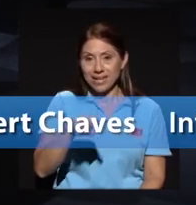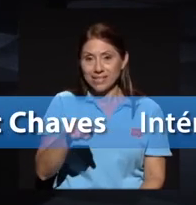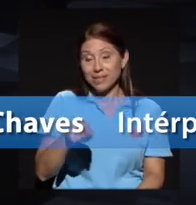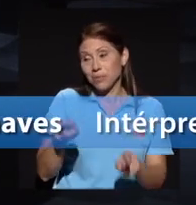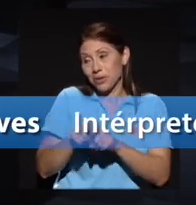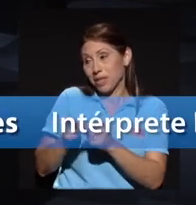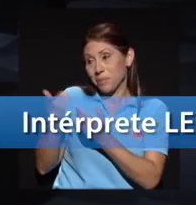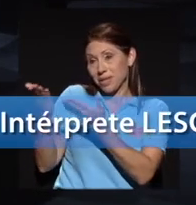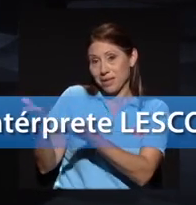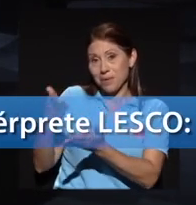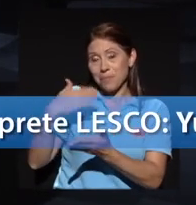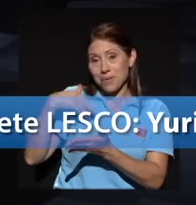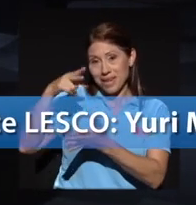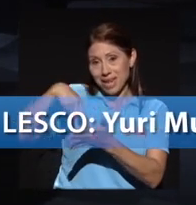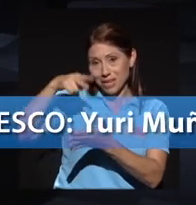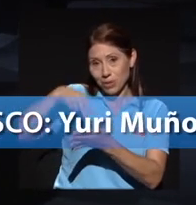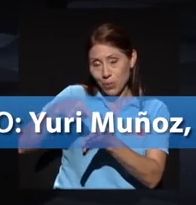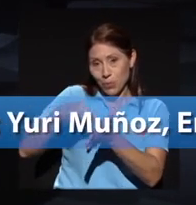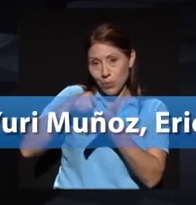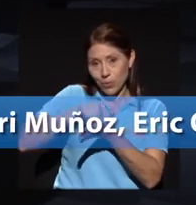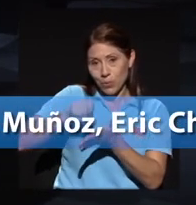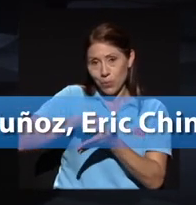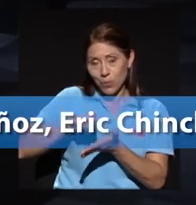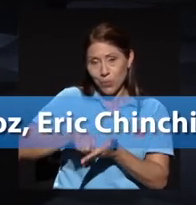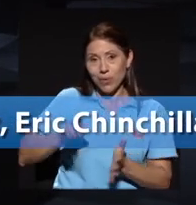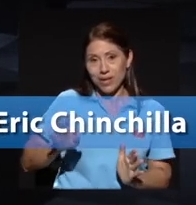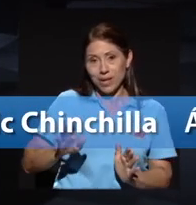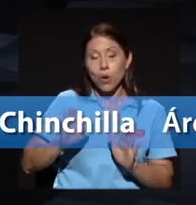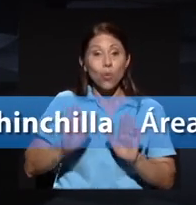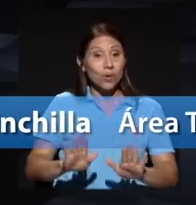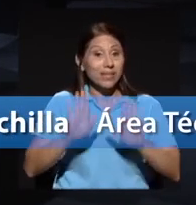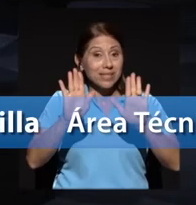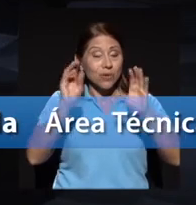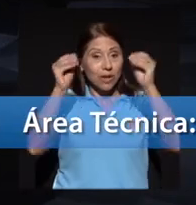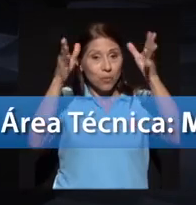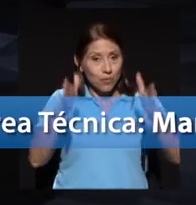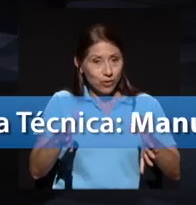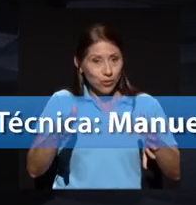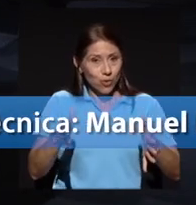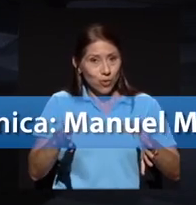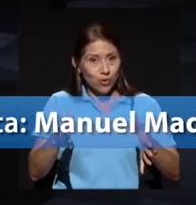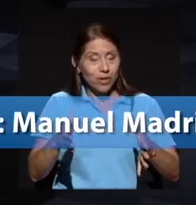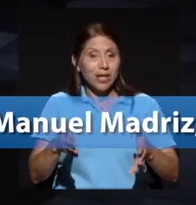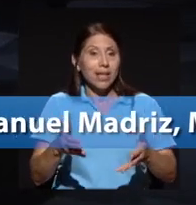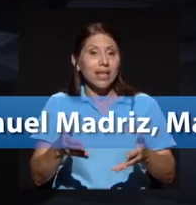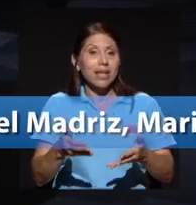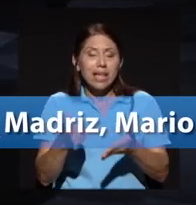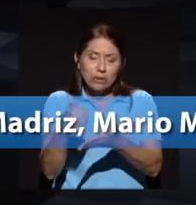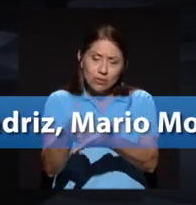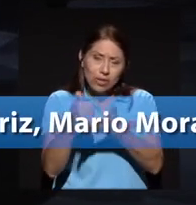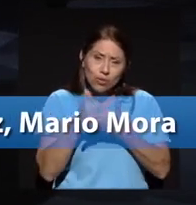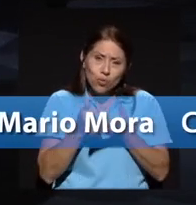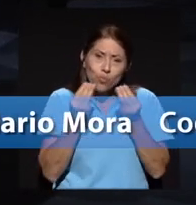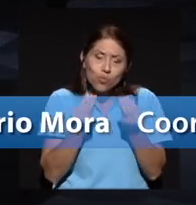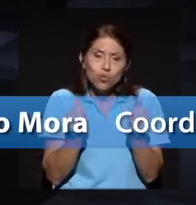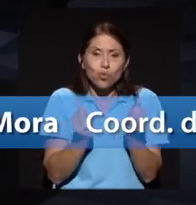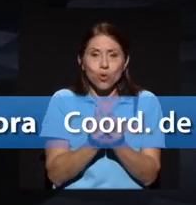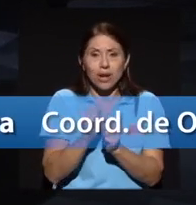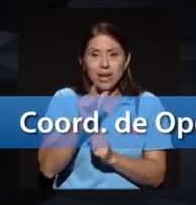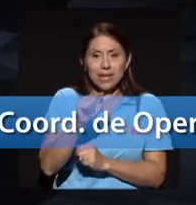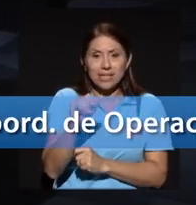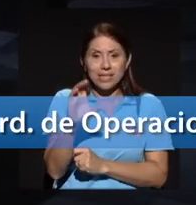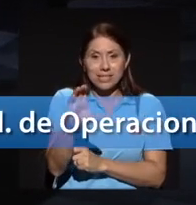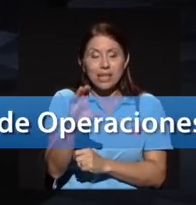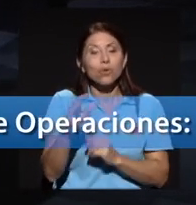un extraordinario profesor verdad que le dio mucho no solo en el tema de licenciatura sino posteriormente